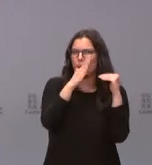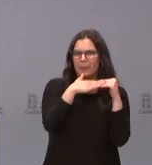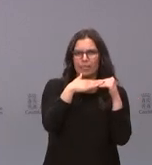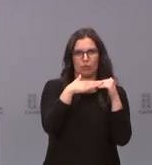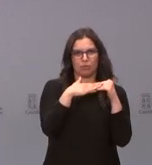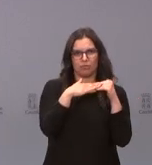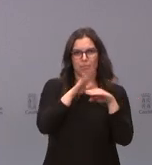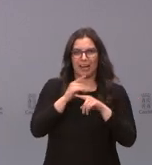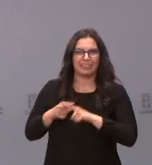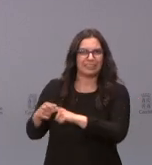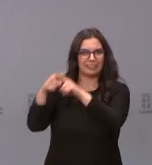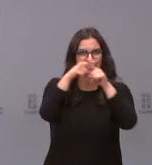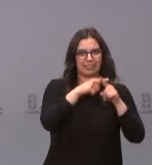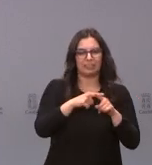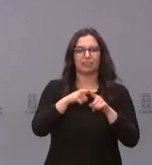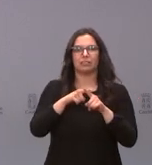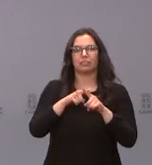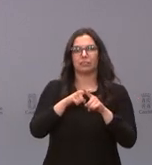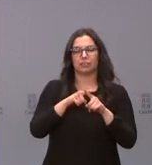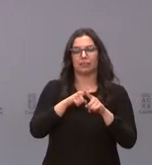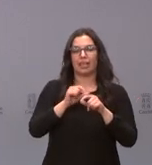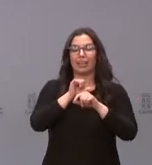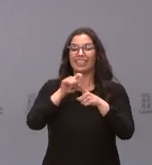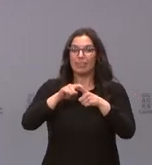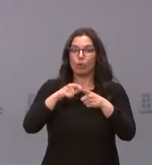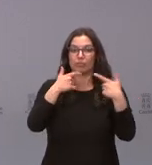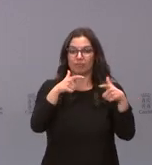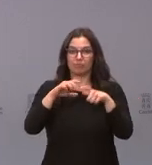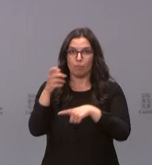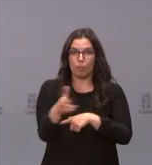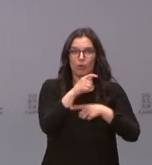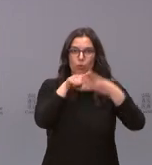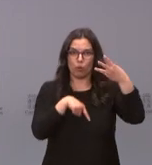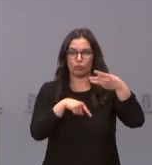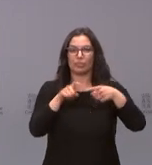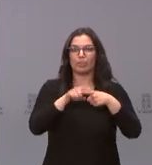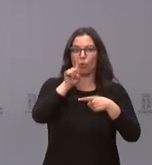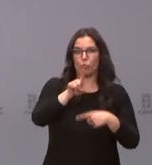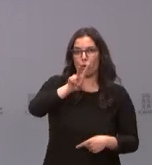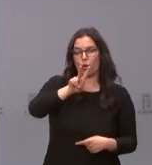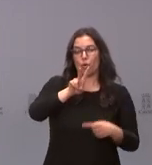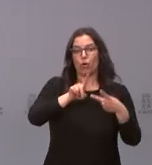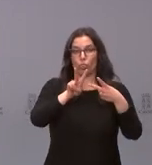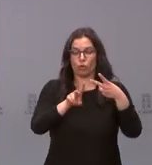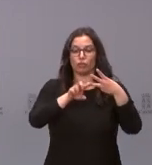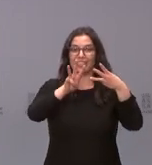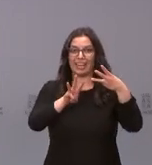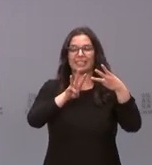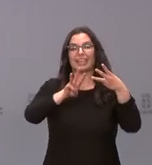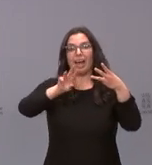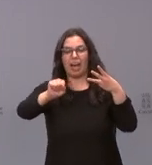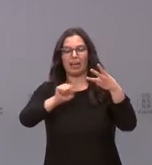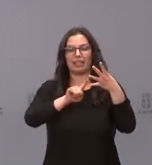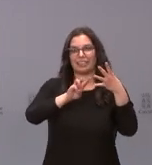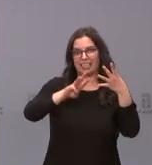ámbitos de configuración de esos cuatro tipos de parque, lo que llamamos el parque tipo 1, tipo 2, tipo 3A y tipo 3B. En